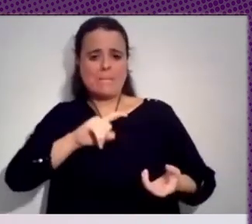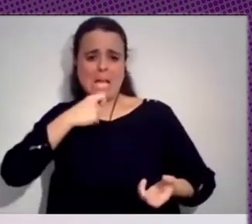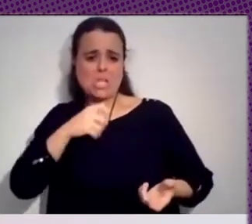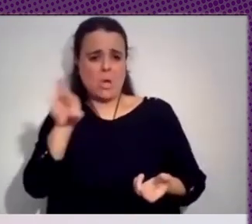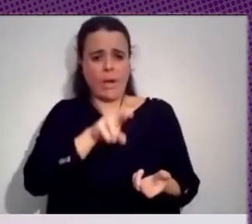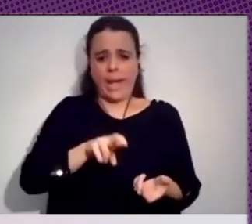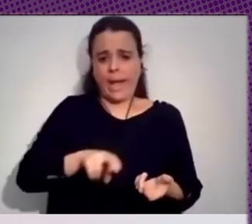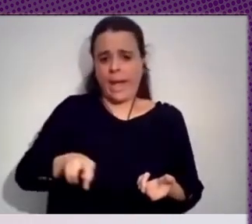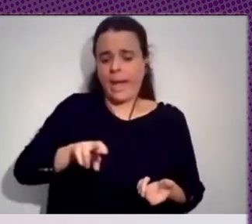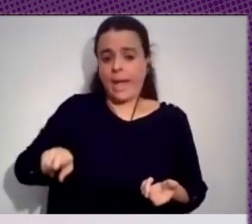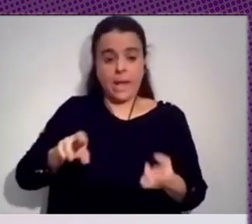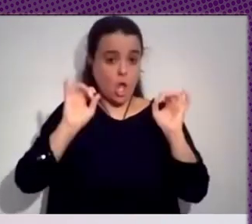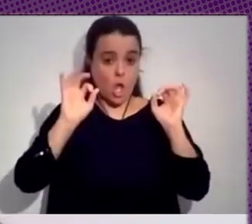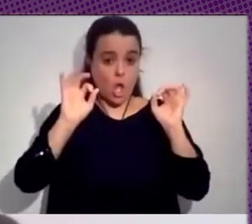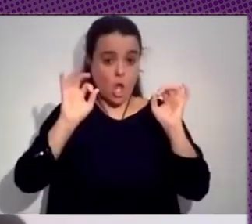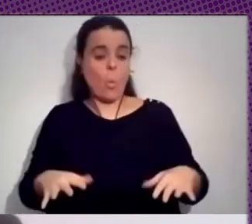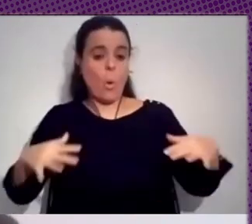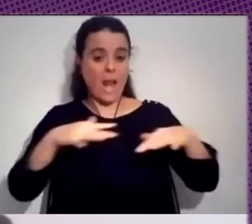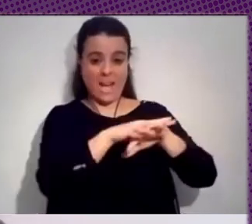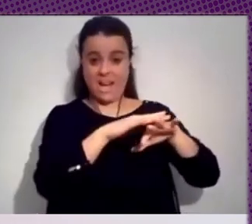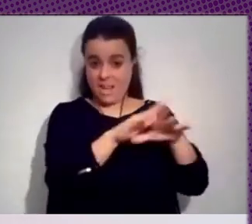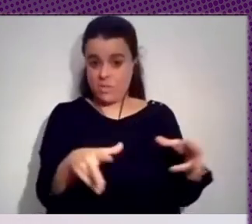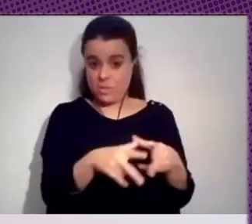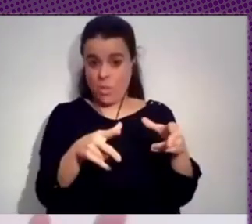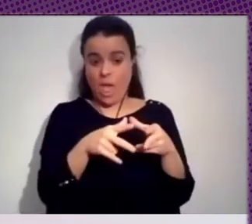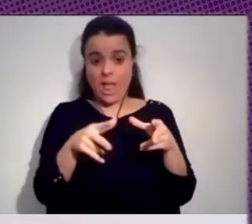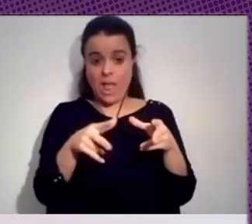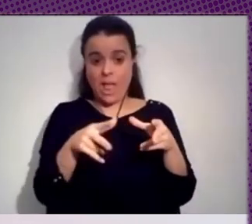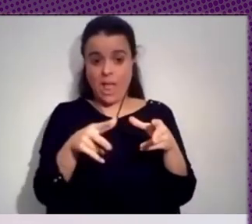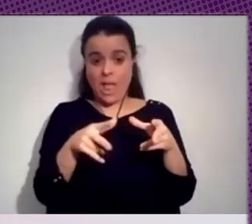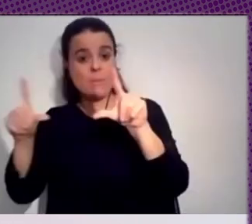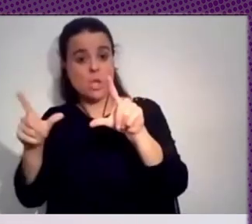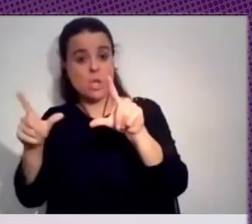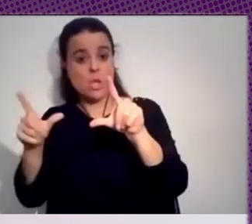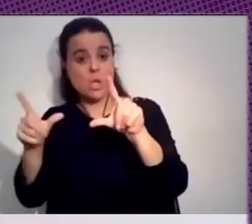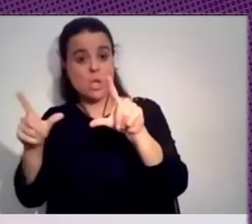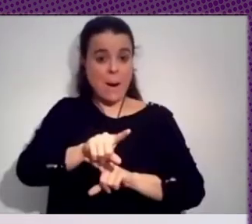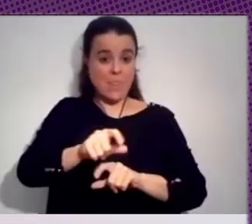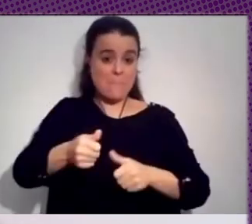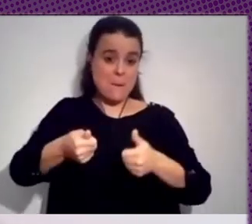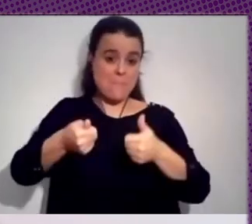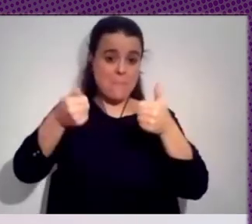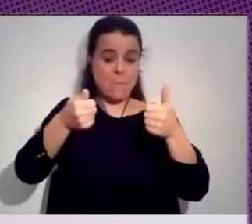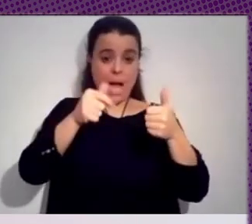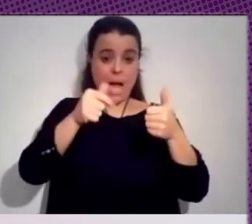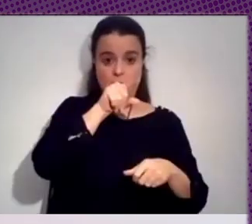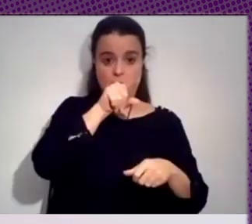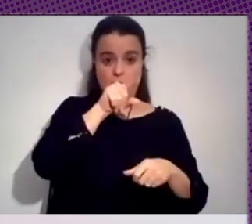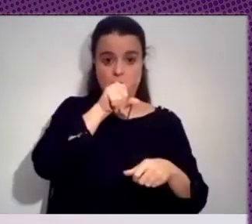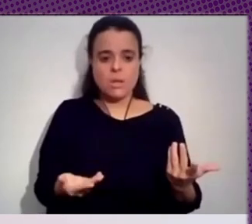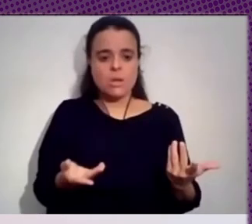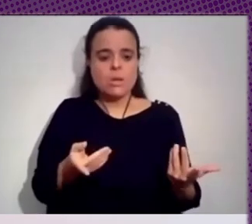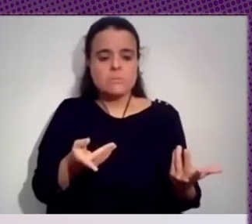y que ahora mismo las tertulias cada vez se parecen más a twitter pero vaya es como el elemento que yo quiero que alguien me explique cómo es posible